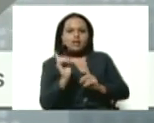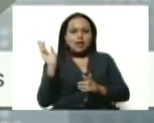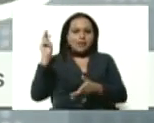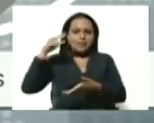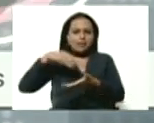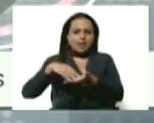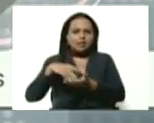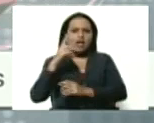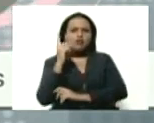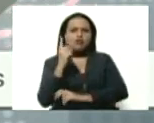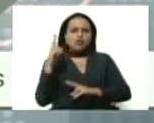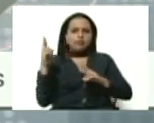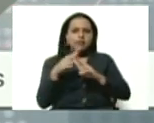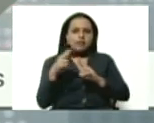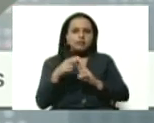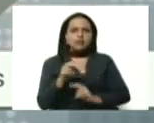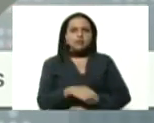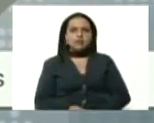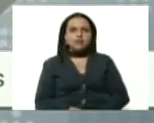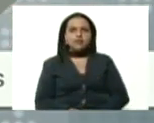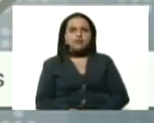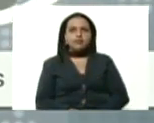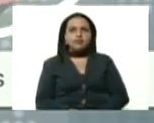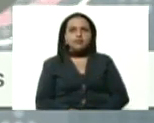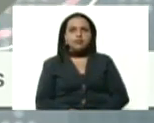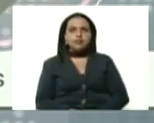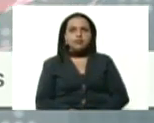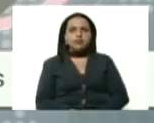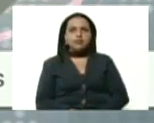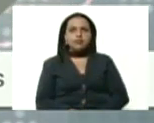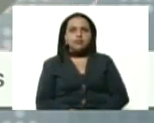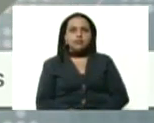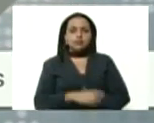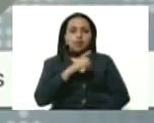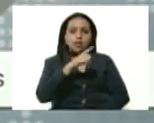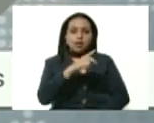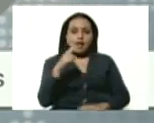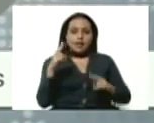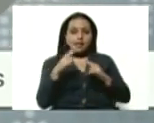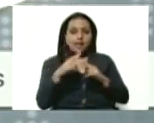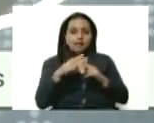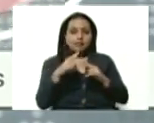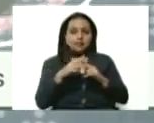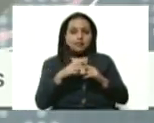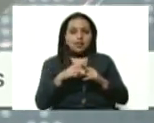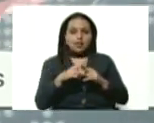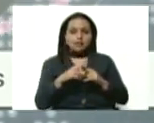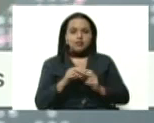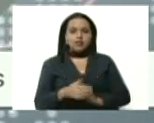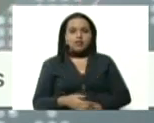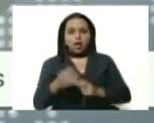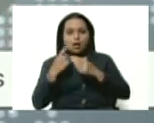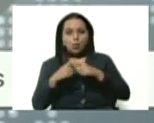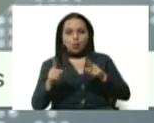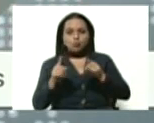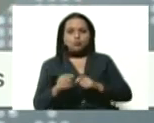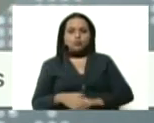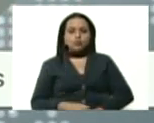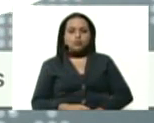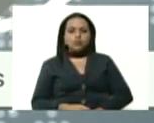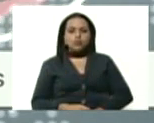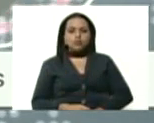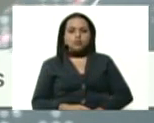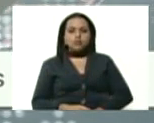Estado Sáchira. Respecto a los casos del Estado Sáchira, 7 son del municipio Ureña, 5 del